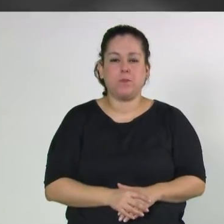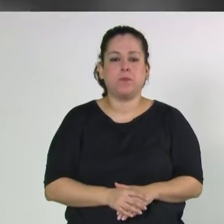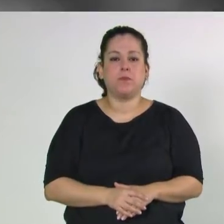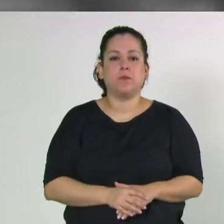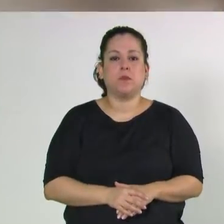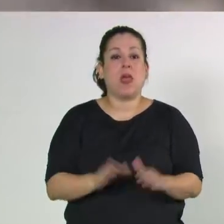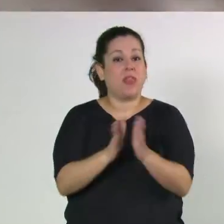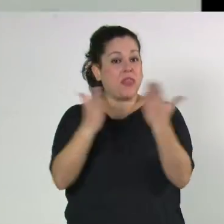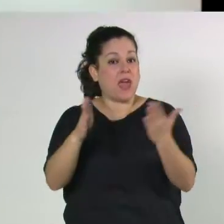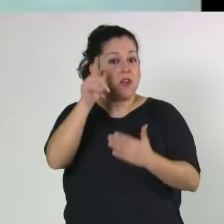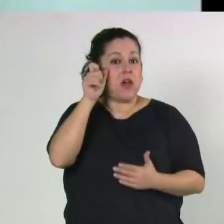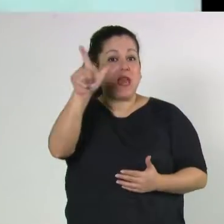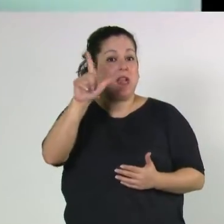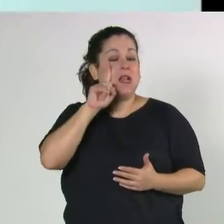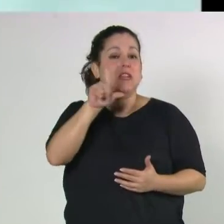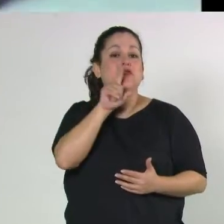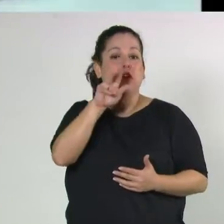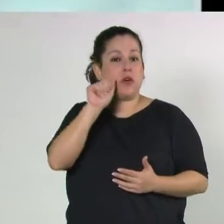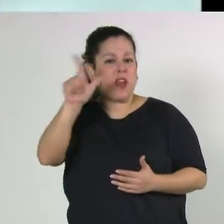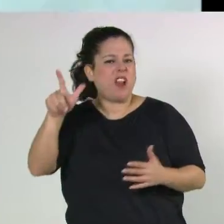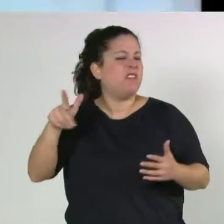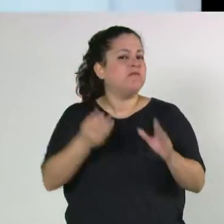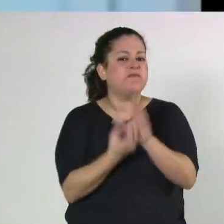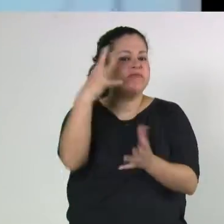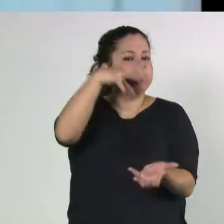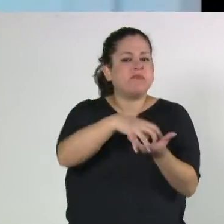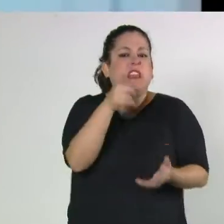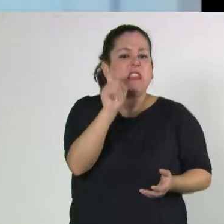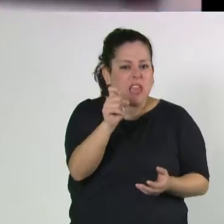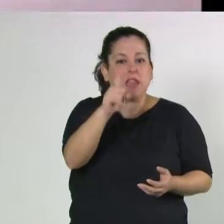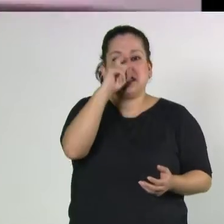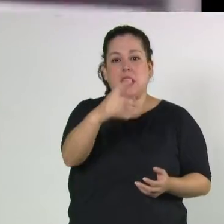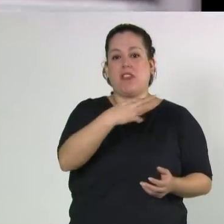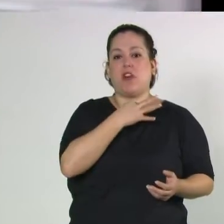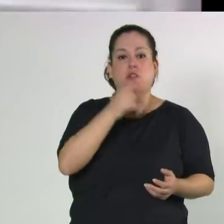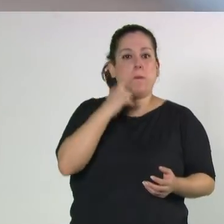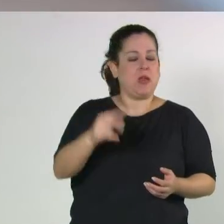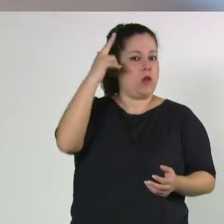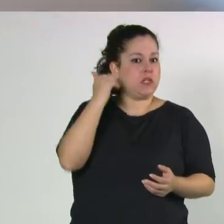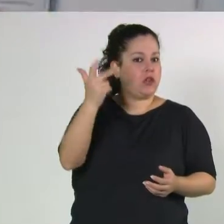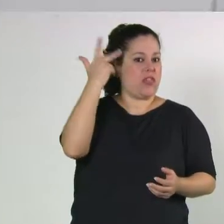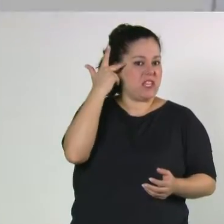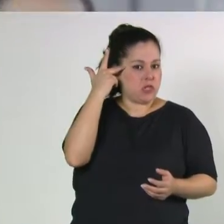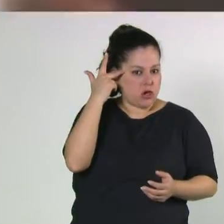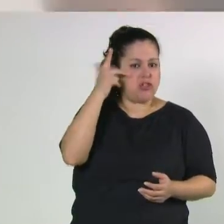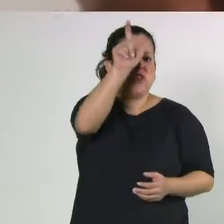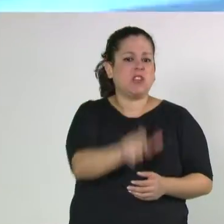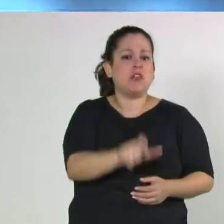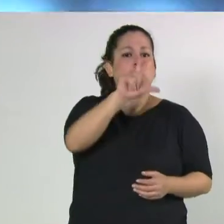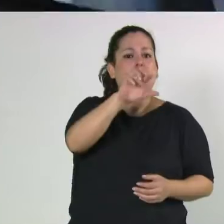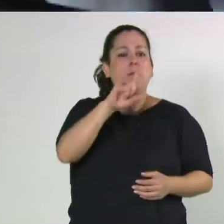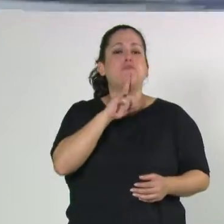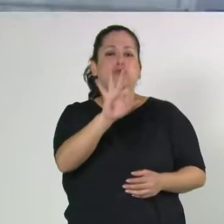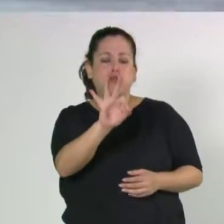El diario El Litoral fue fundado por Salvador Caputo el 7 de agosto de 1918 en la capital Santa Fecina.